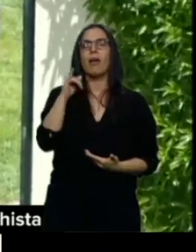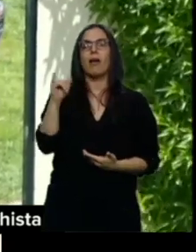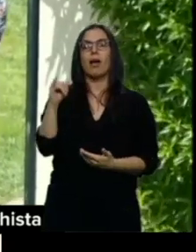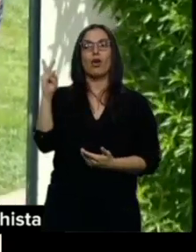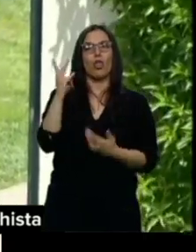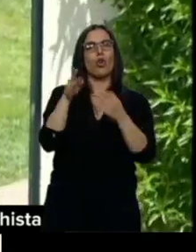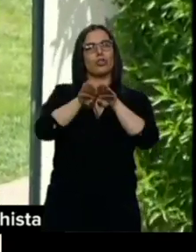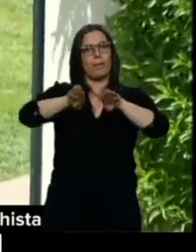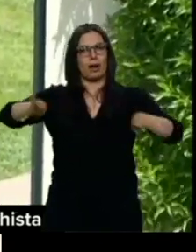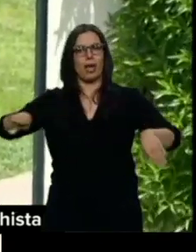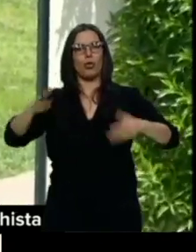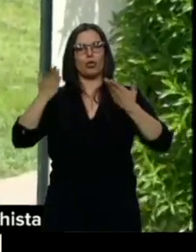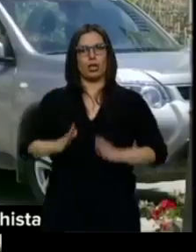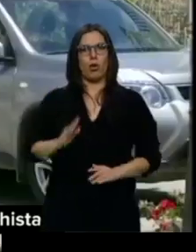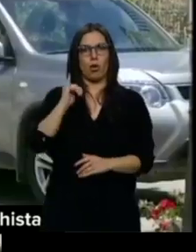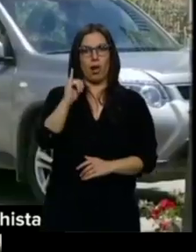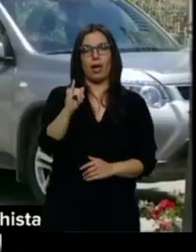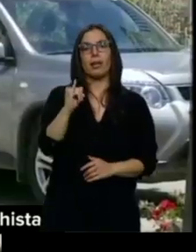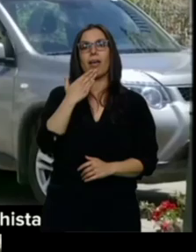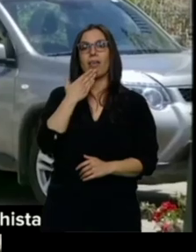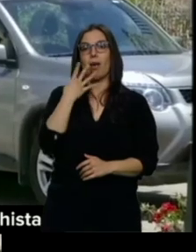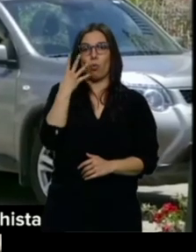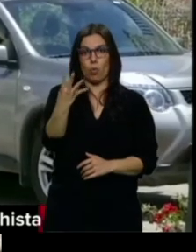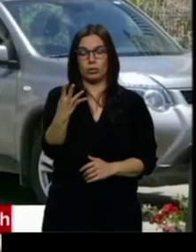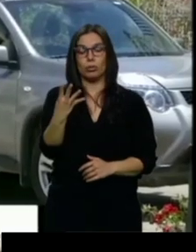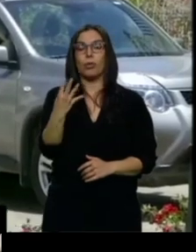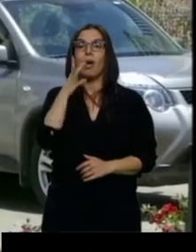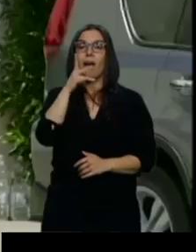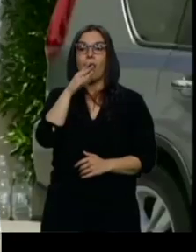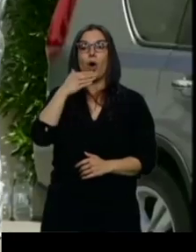común. Tiene cuatro años y ha quedado a cargo de la abuela materna.